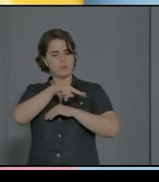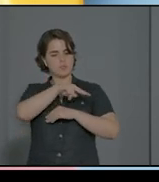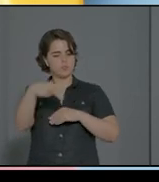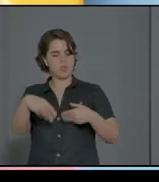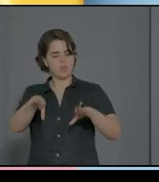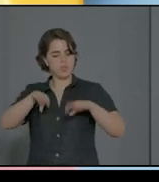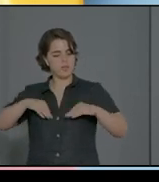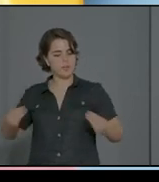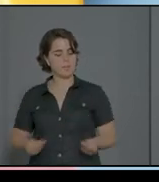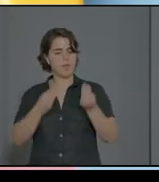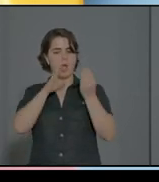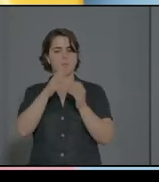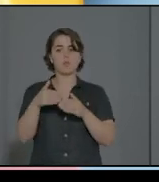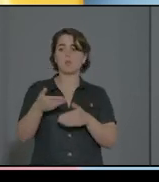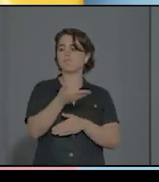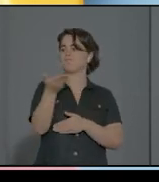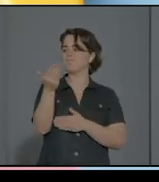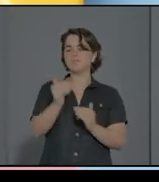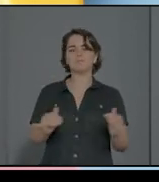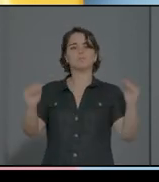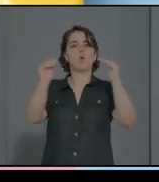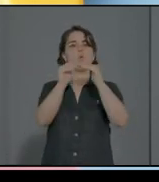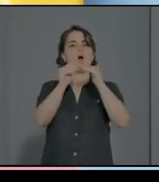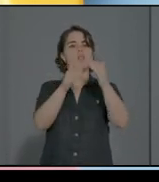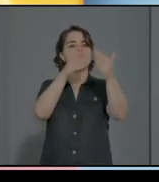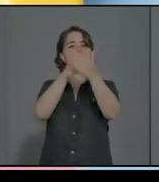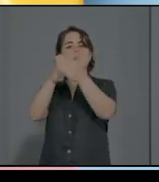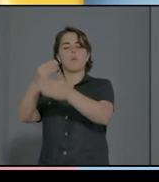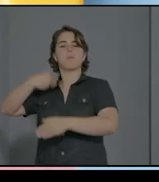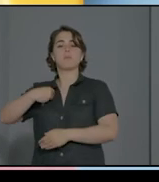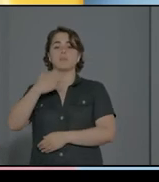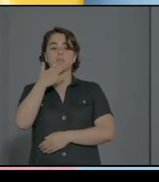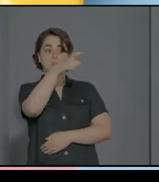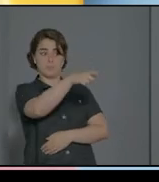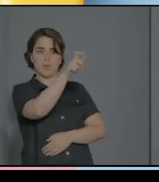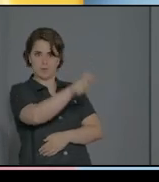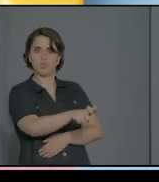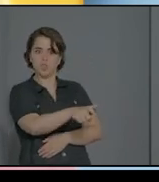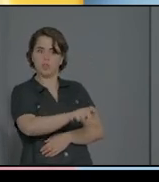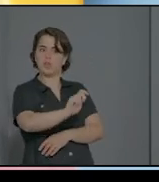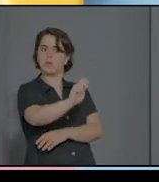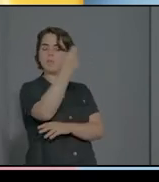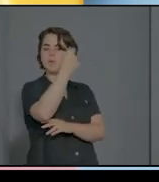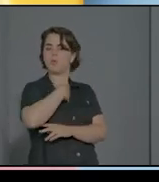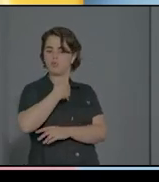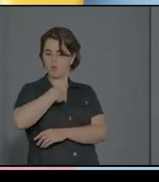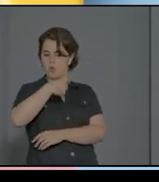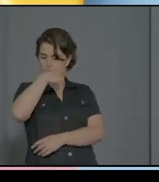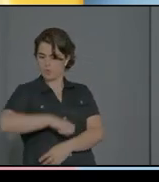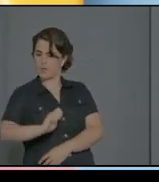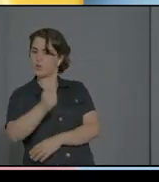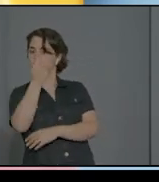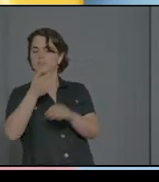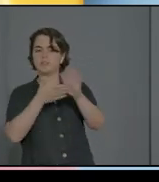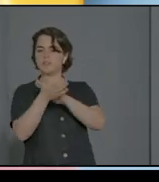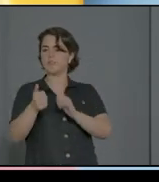misma vivencia. Por lo tanto, si él lo ha conseguido o si yo lo he conseguido, puede ayudar a los demás para que lo consiga. Pero también, por lo